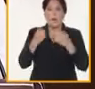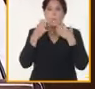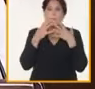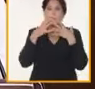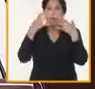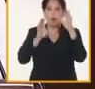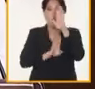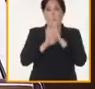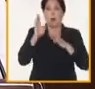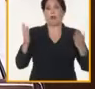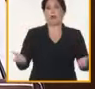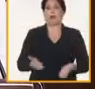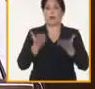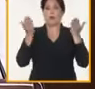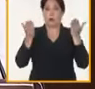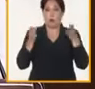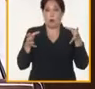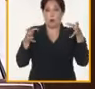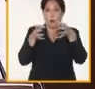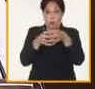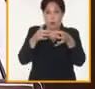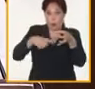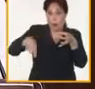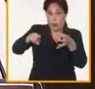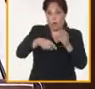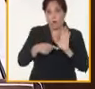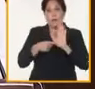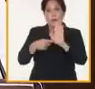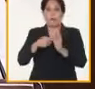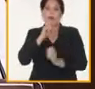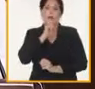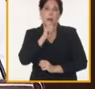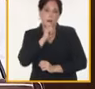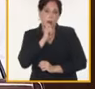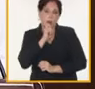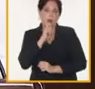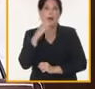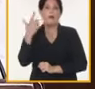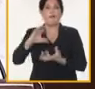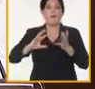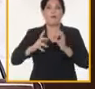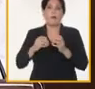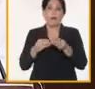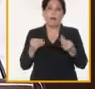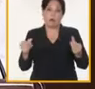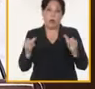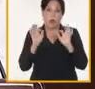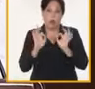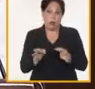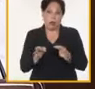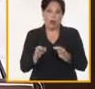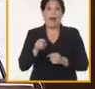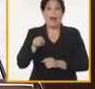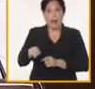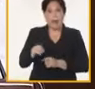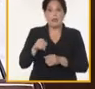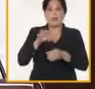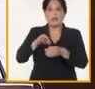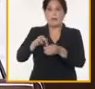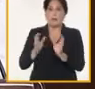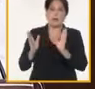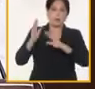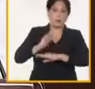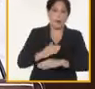desarrollo. Un grupo de ellos presentan deficiencia en el uso y explotación de la tierra, la disponibilidad de semillas,